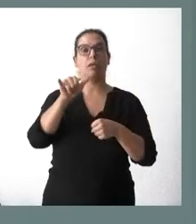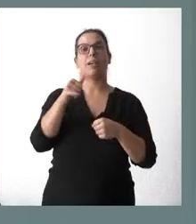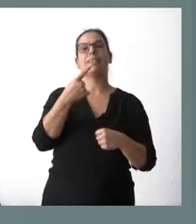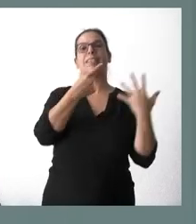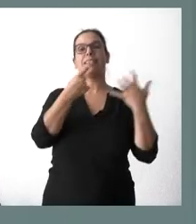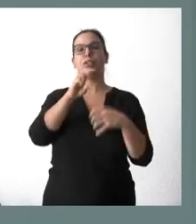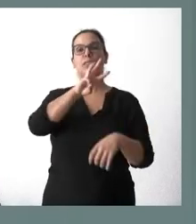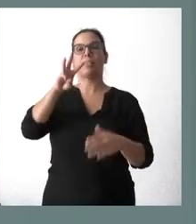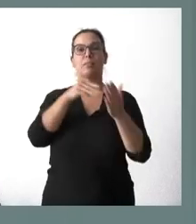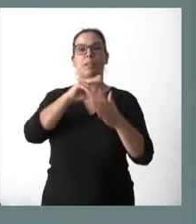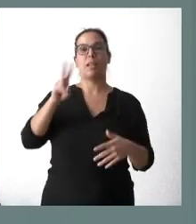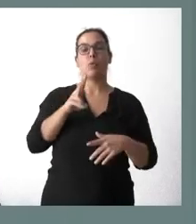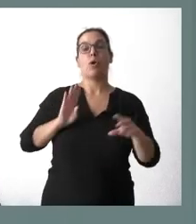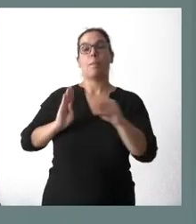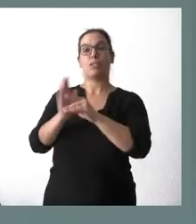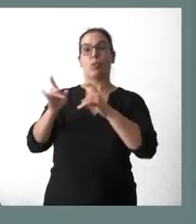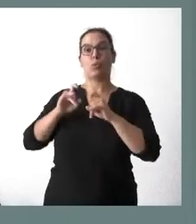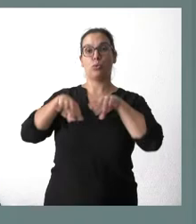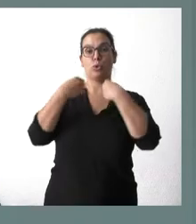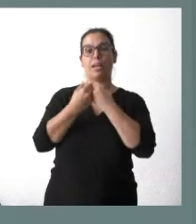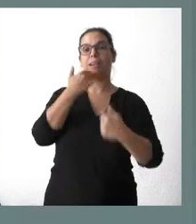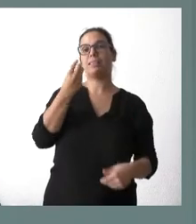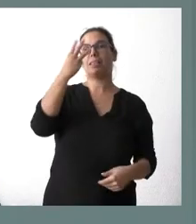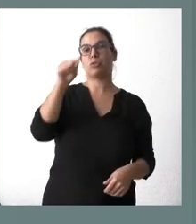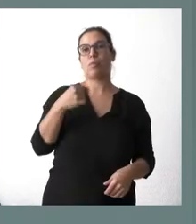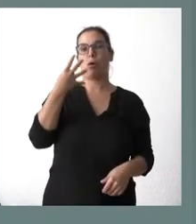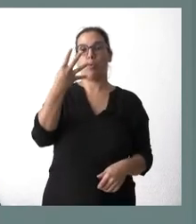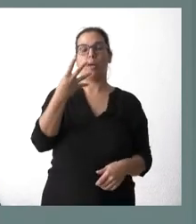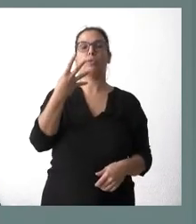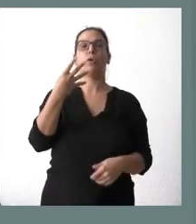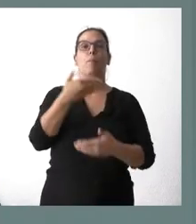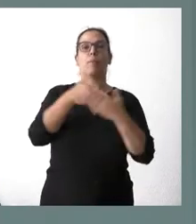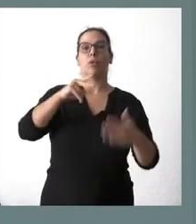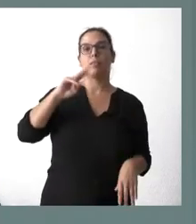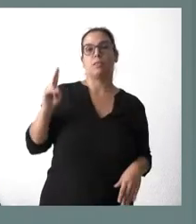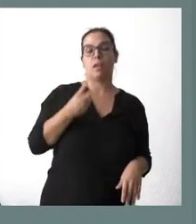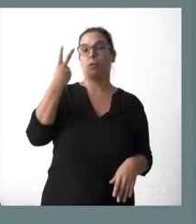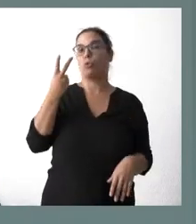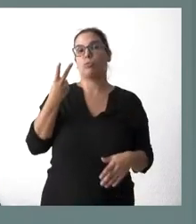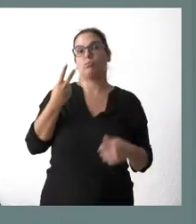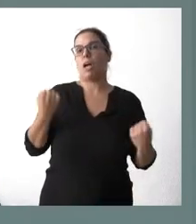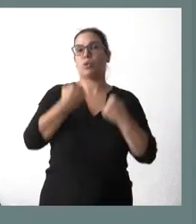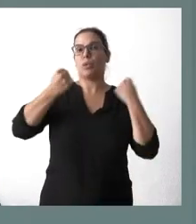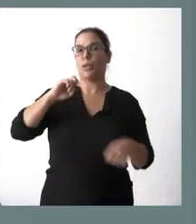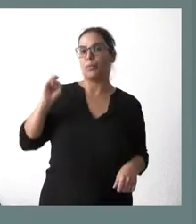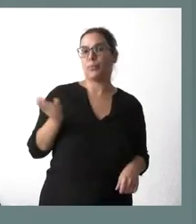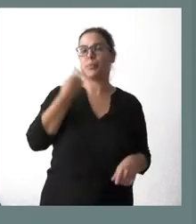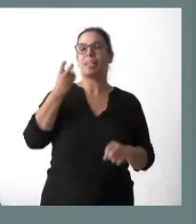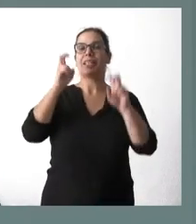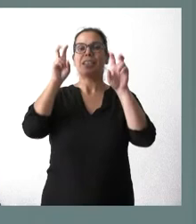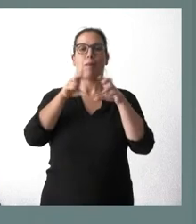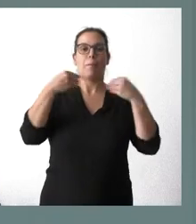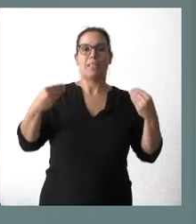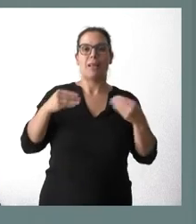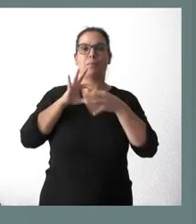y tres mil euros, para una inversión total de casi tres coma cuatro millones de euros, para diversas actuaciones en materiales